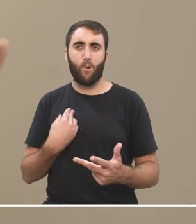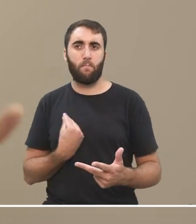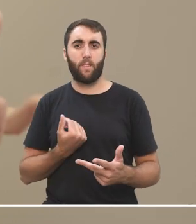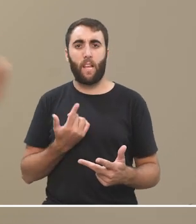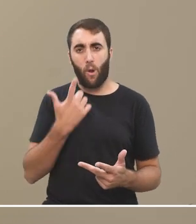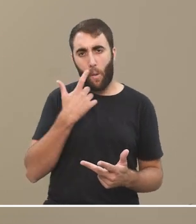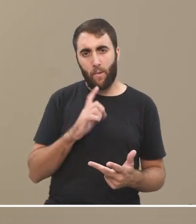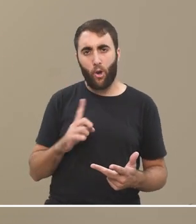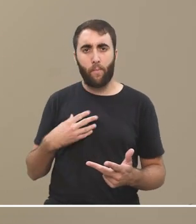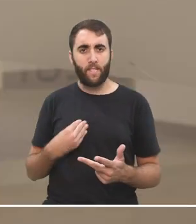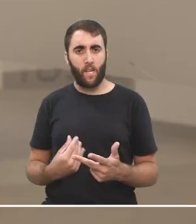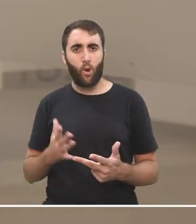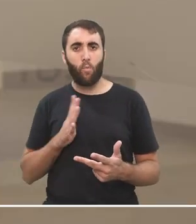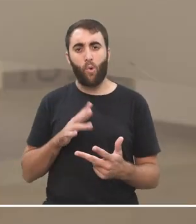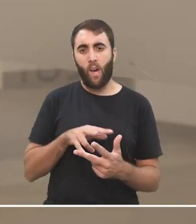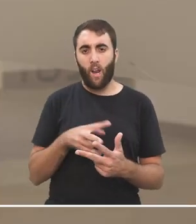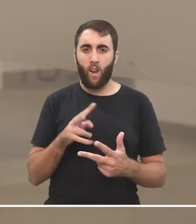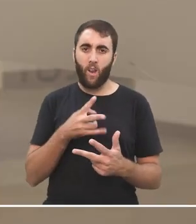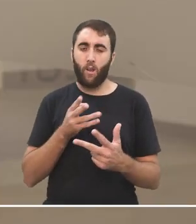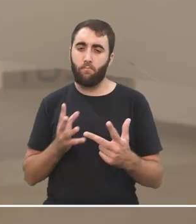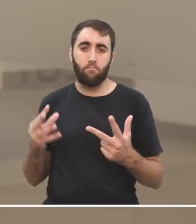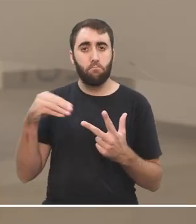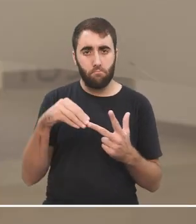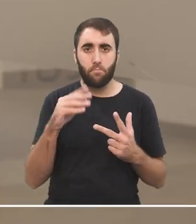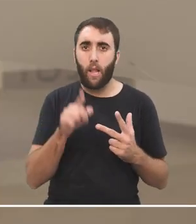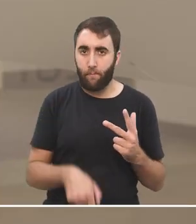son hombres mujeres como siendo mutuamente excluyentes y